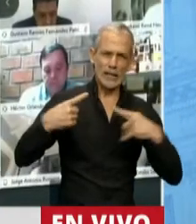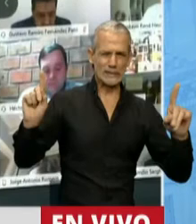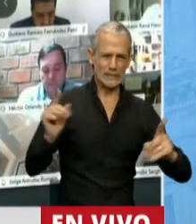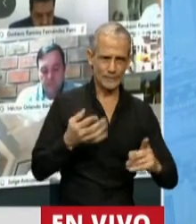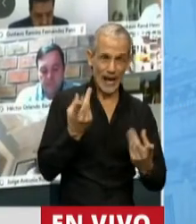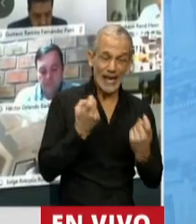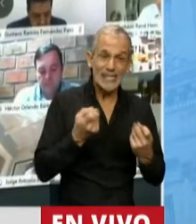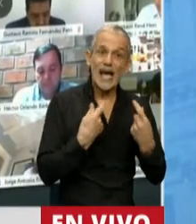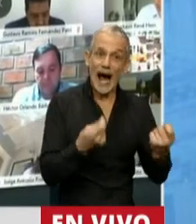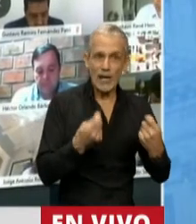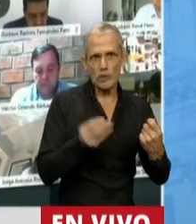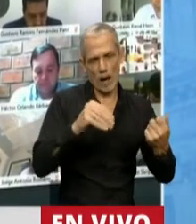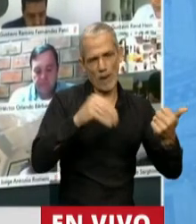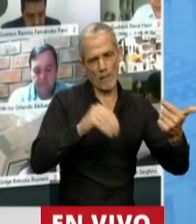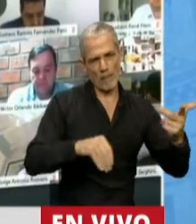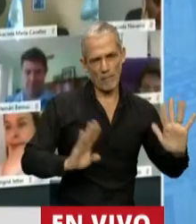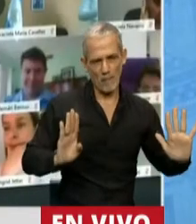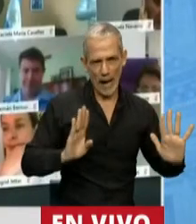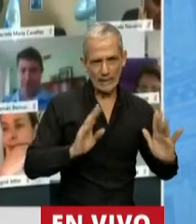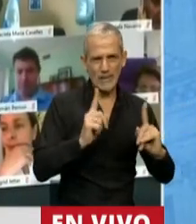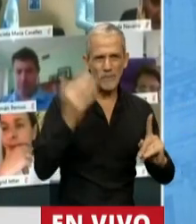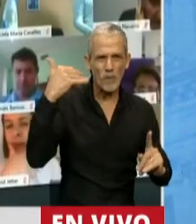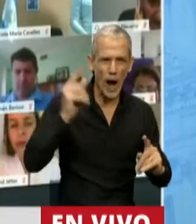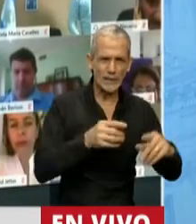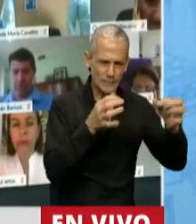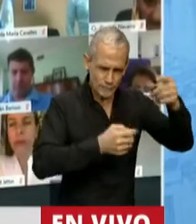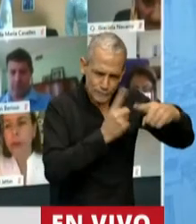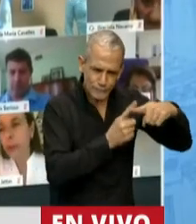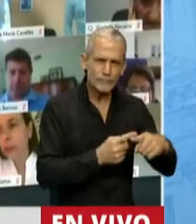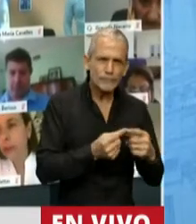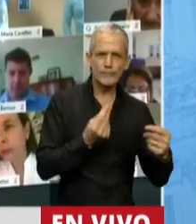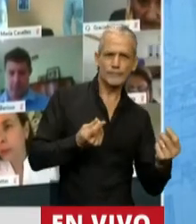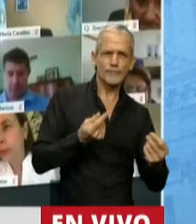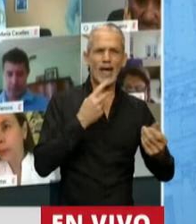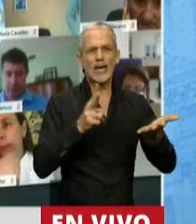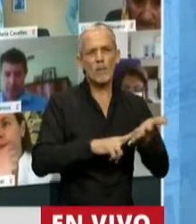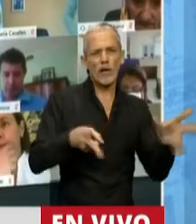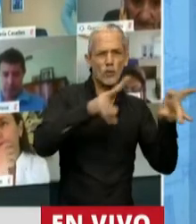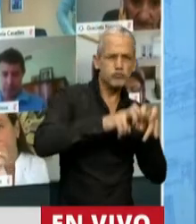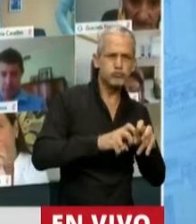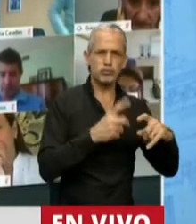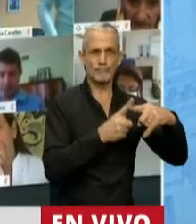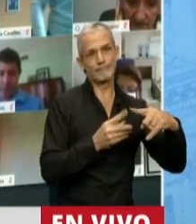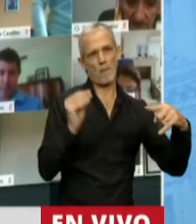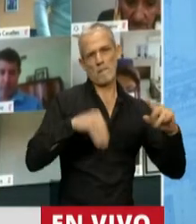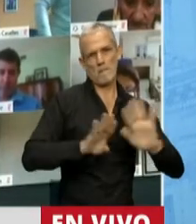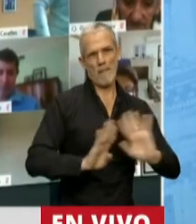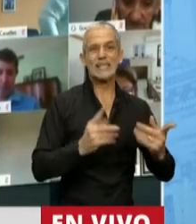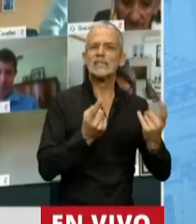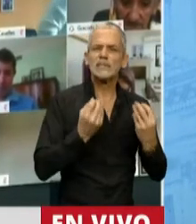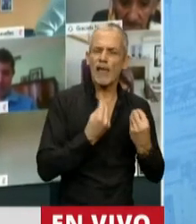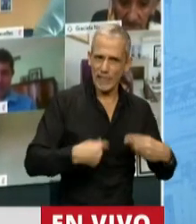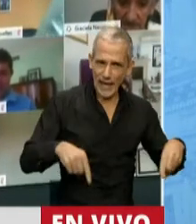incrementar el gasto mucho más allá del análisis fiscal, del Estado, producto de la necesidad de